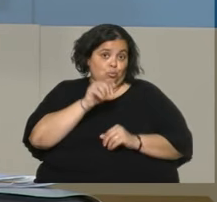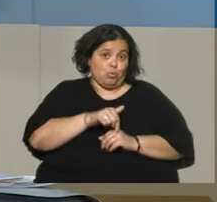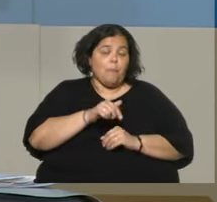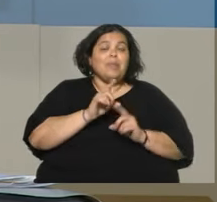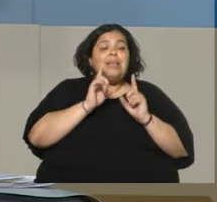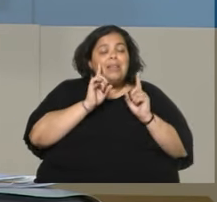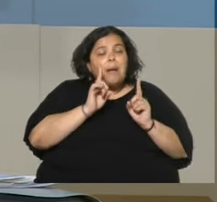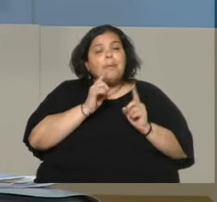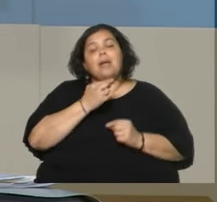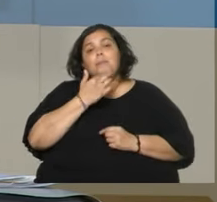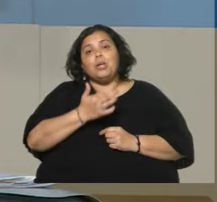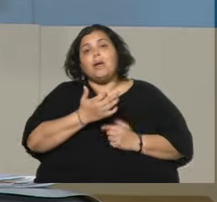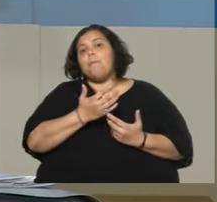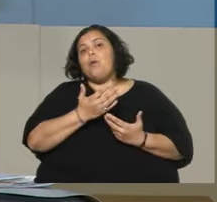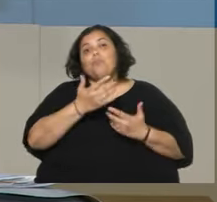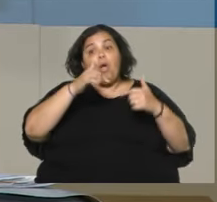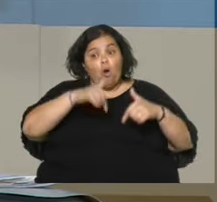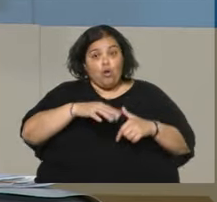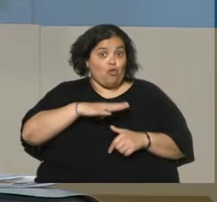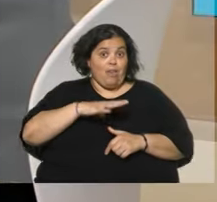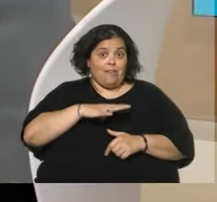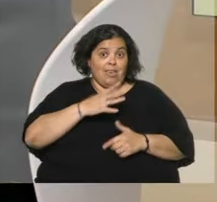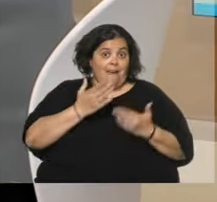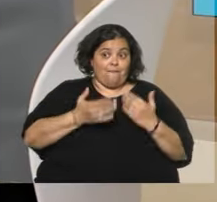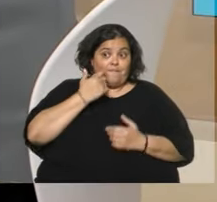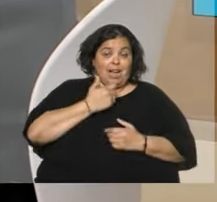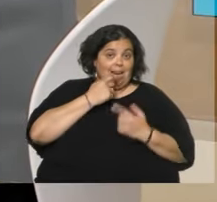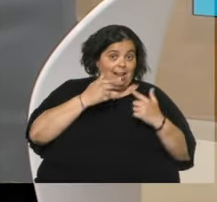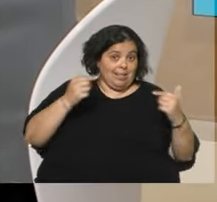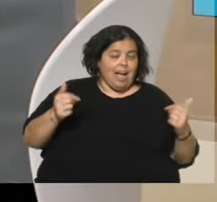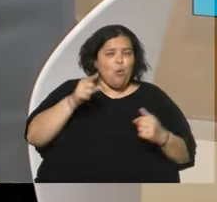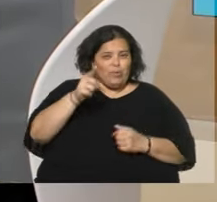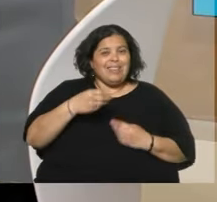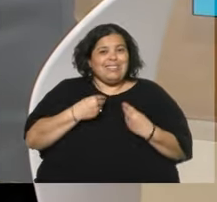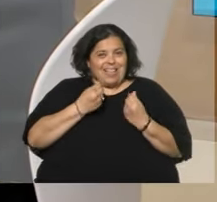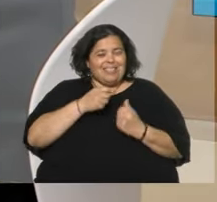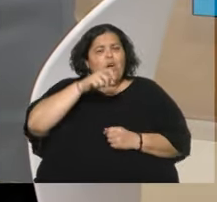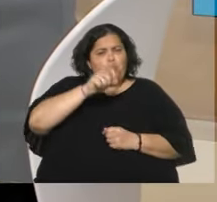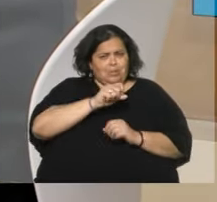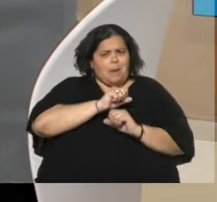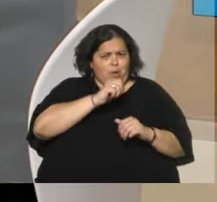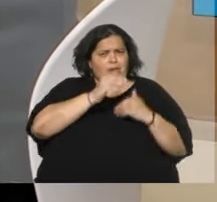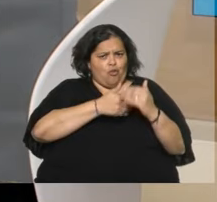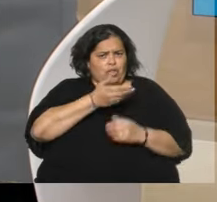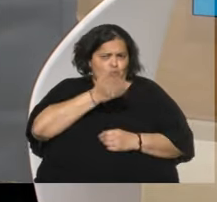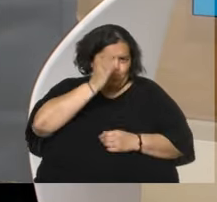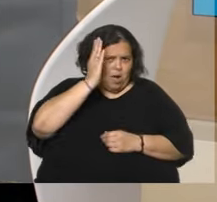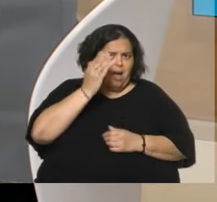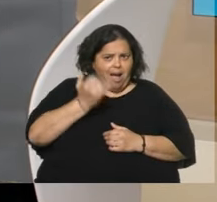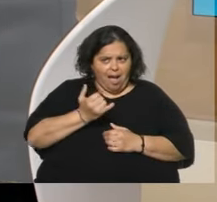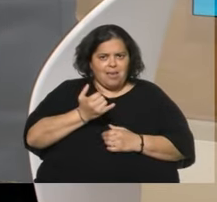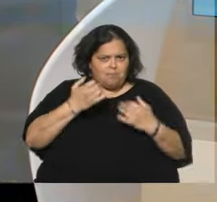que hoy todavía no está evaluado por parte de ¿Y siente que están las garantías para que la justicia siga avanzando con esto que saldió esta investigación